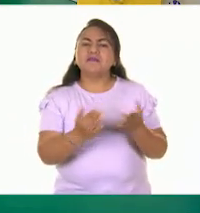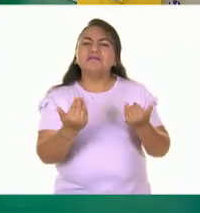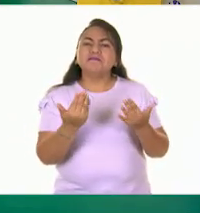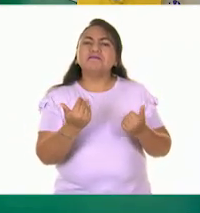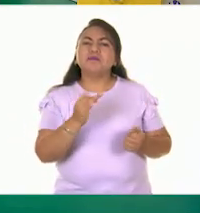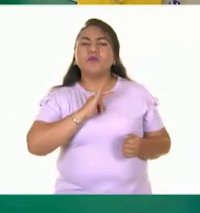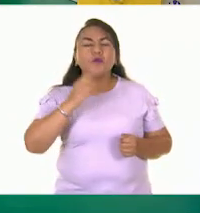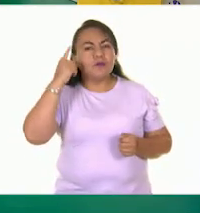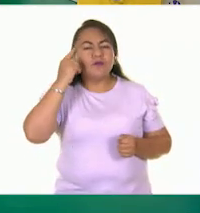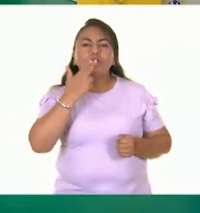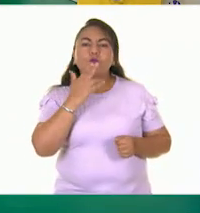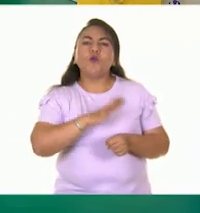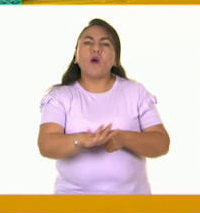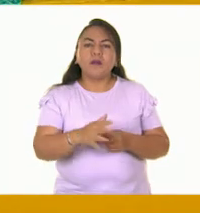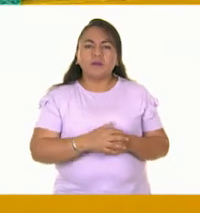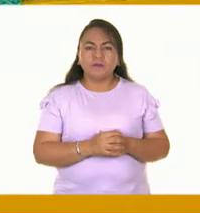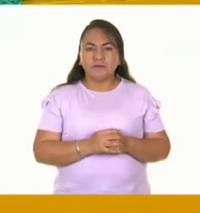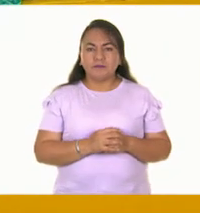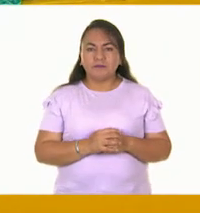podríamos utilizar?